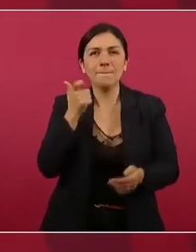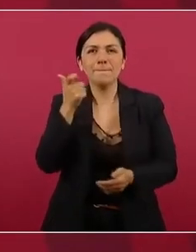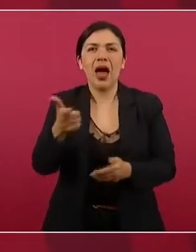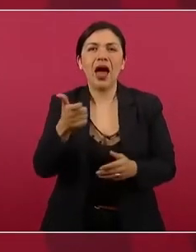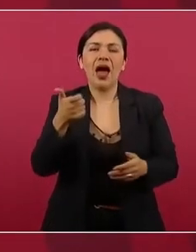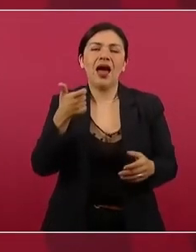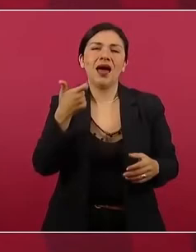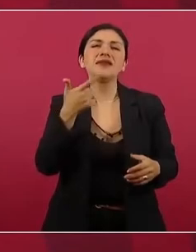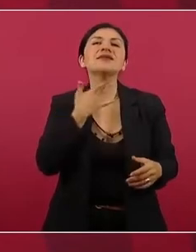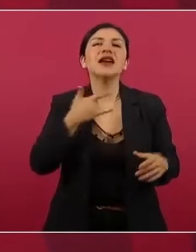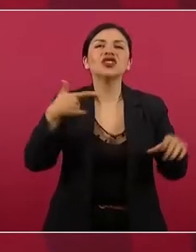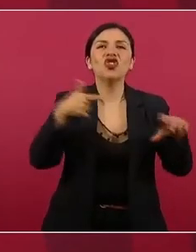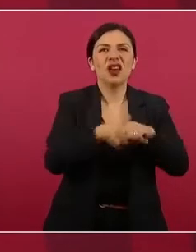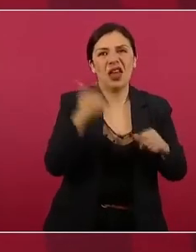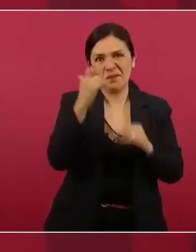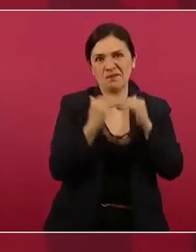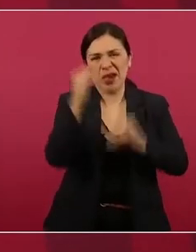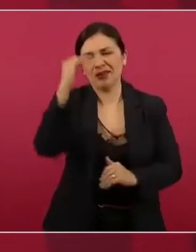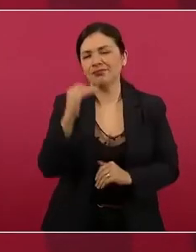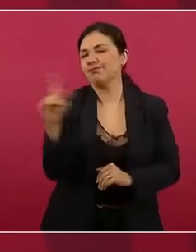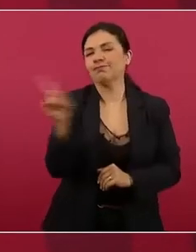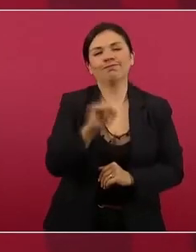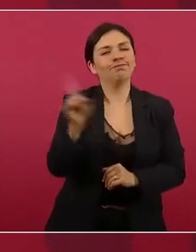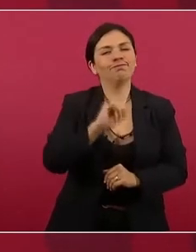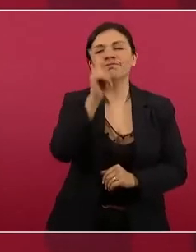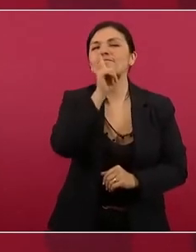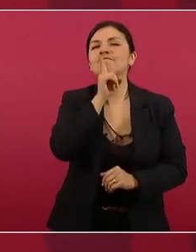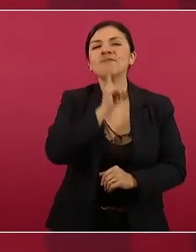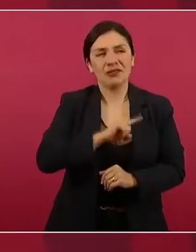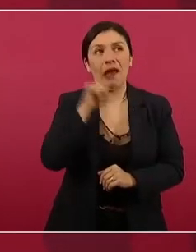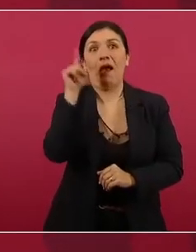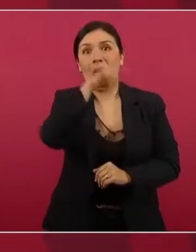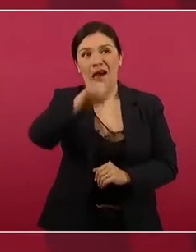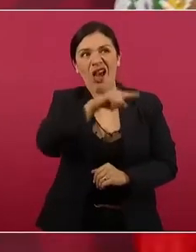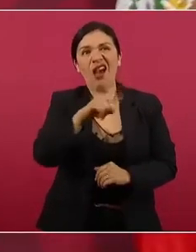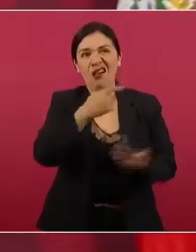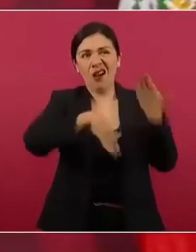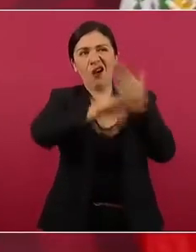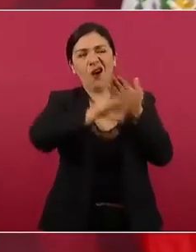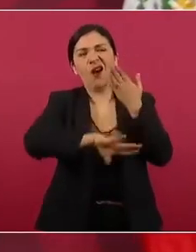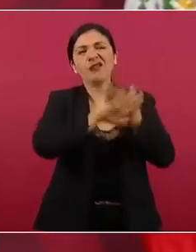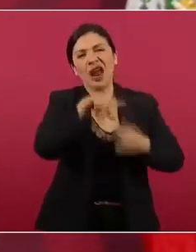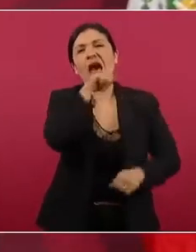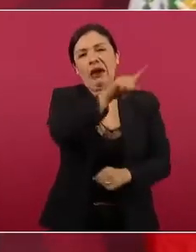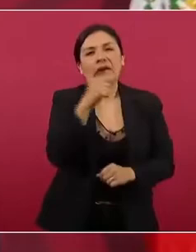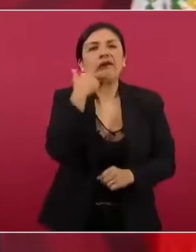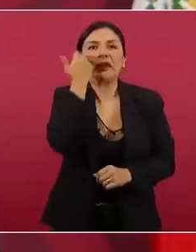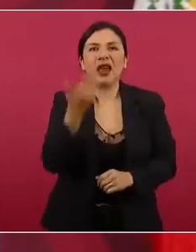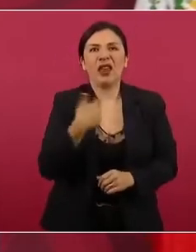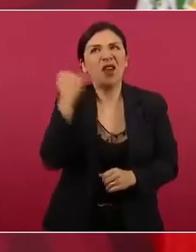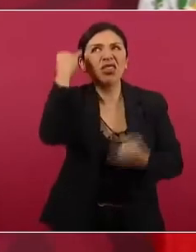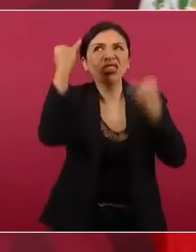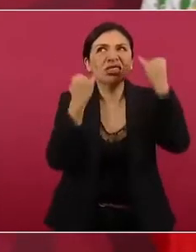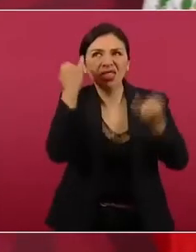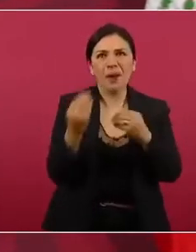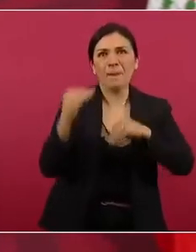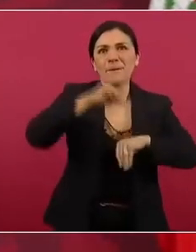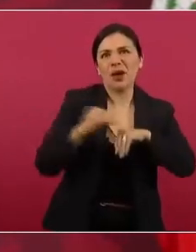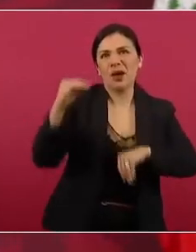esto es lo que quisieran los conservadores, porque inventan todo.